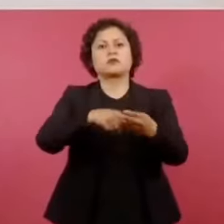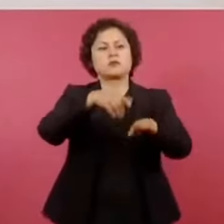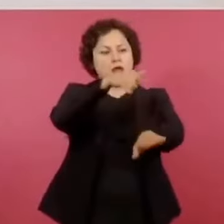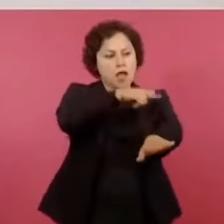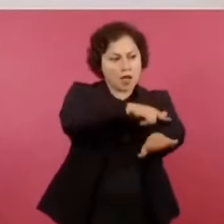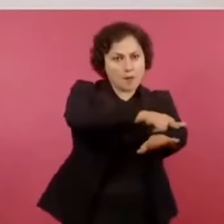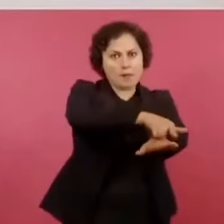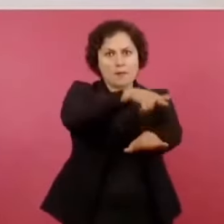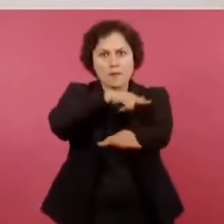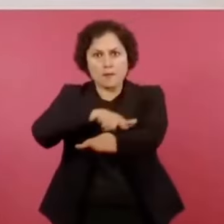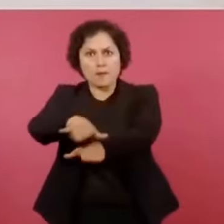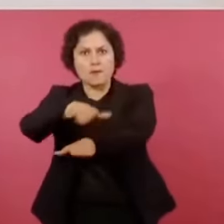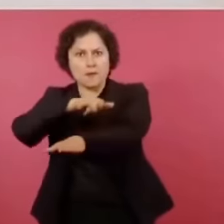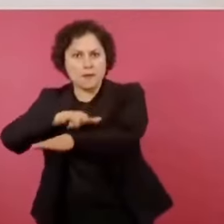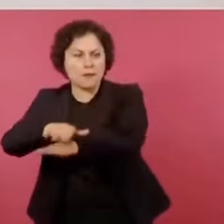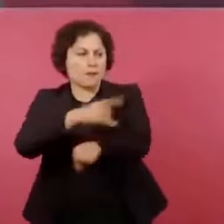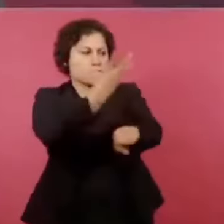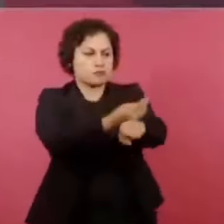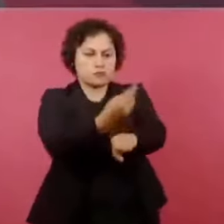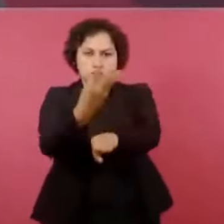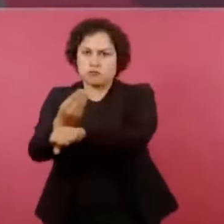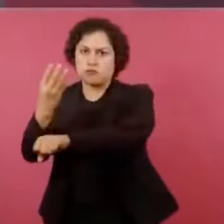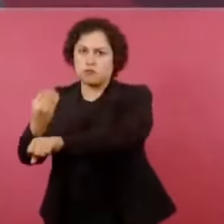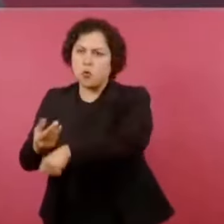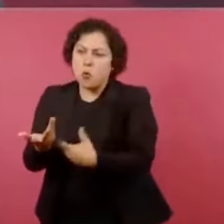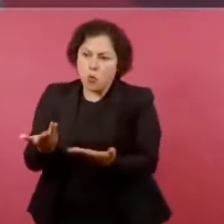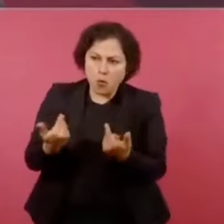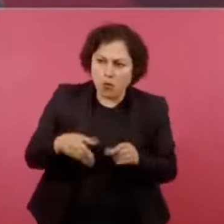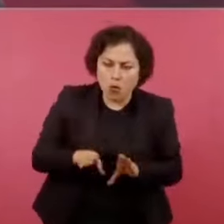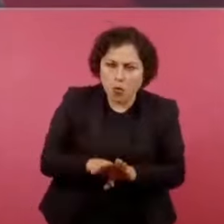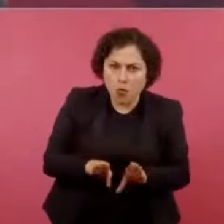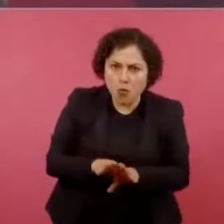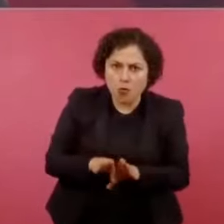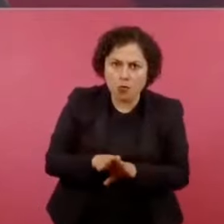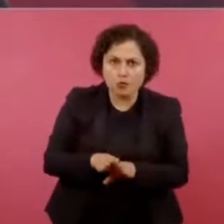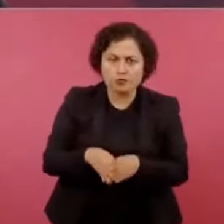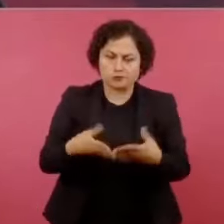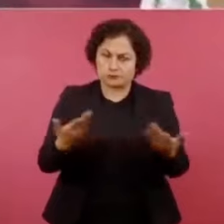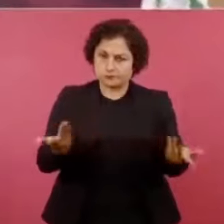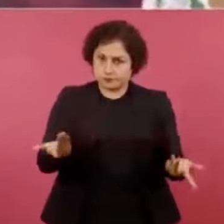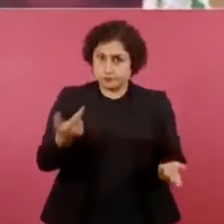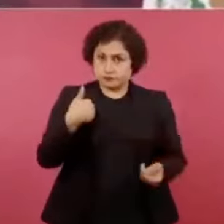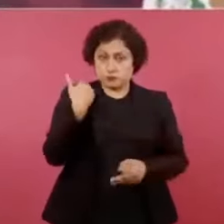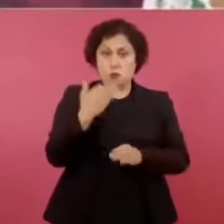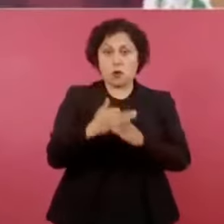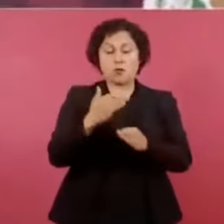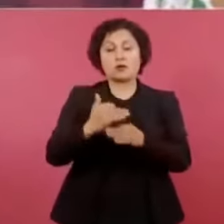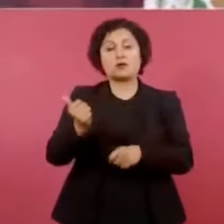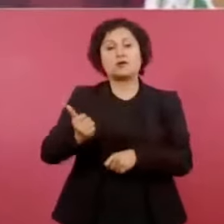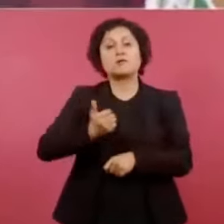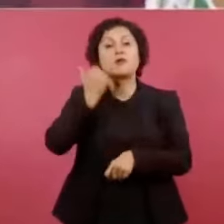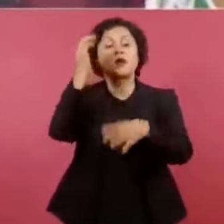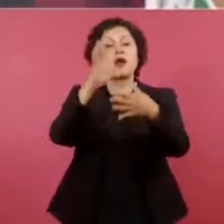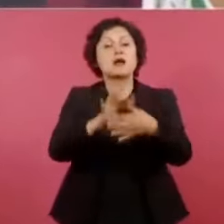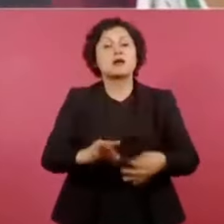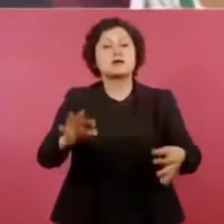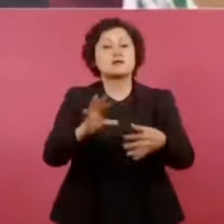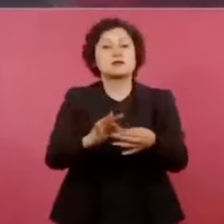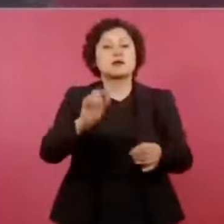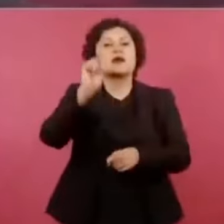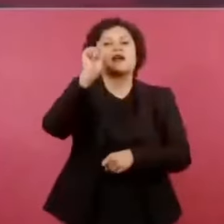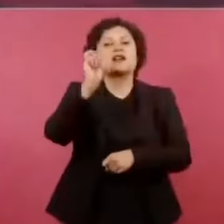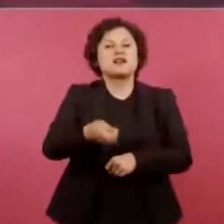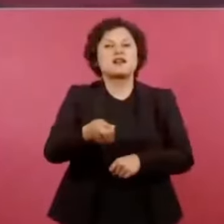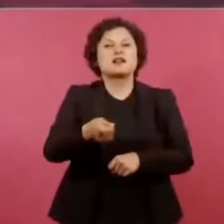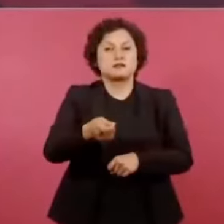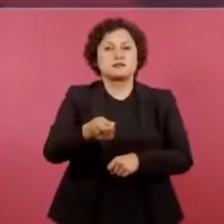decirlo, ya lo comenté, pero mantener las pistas del aeropuerto